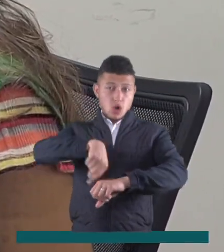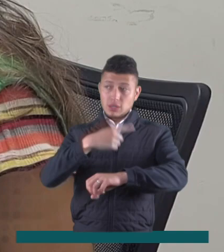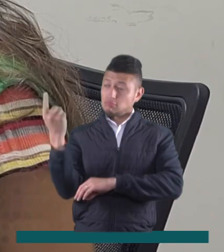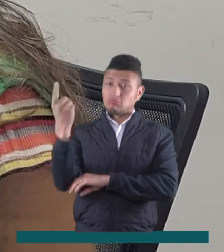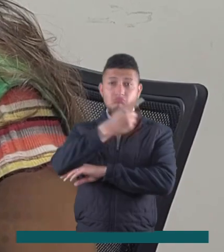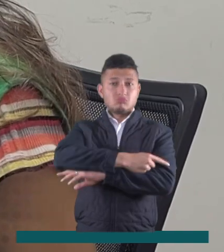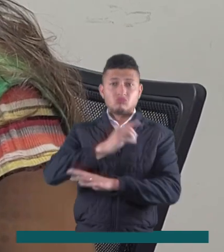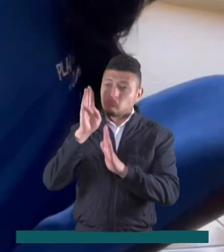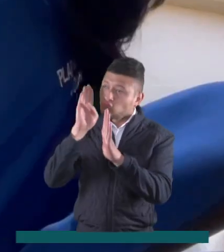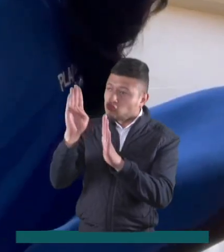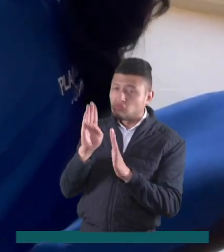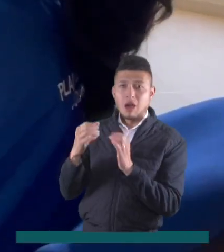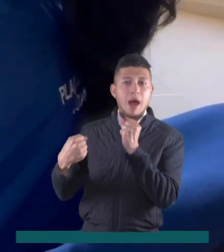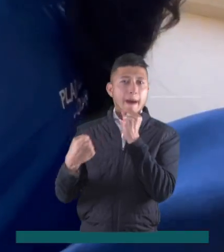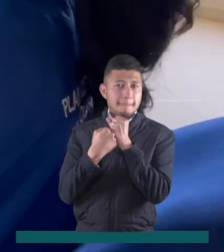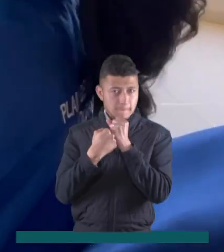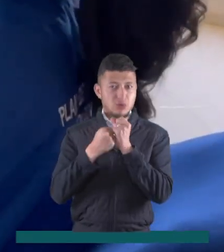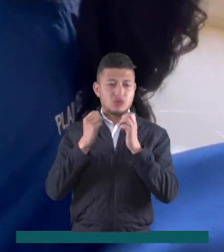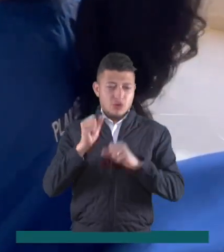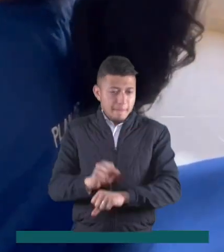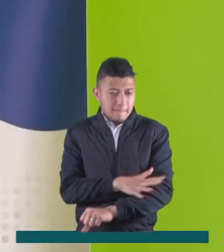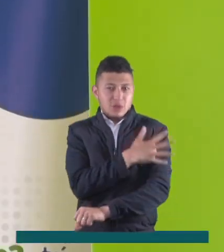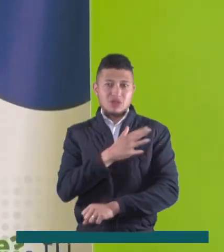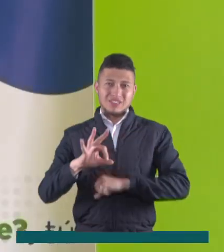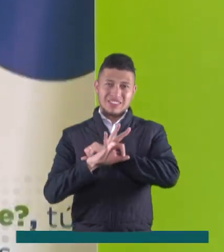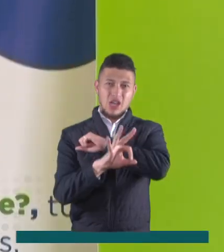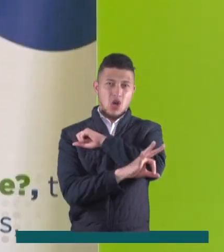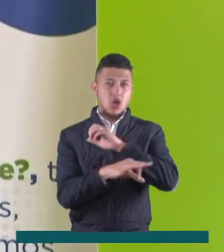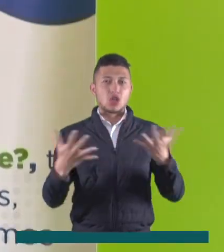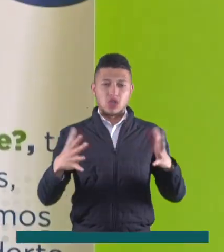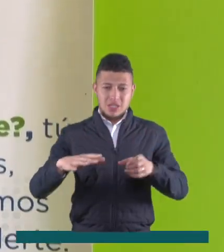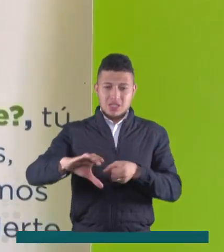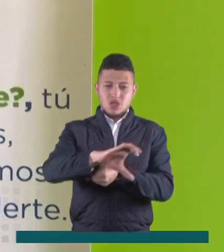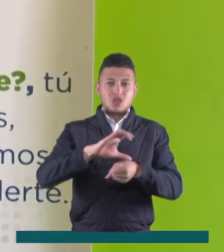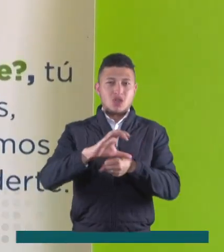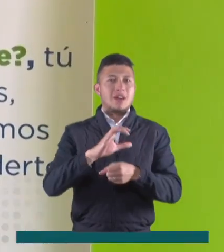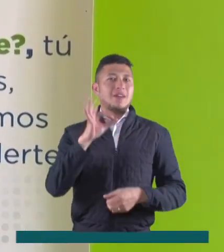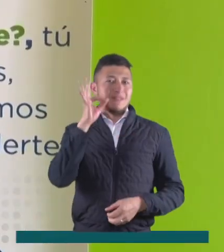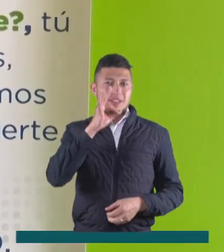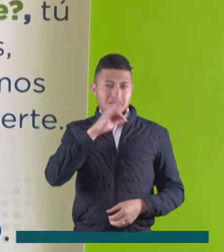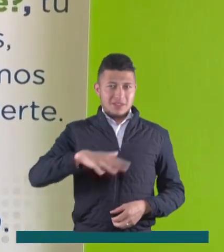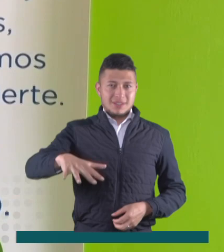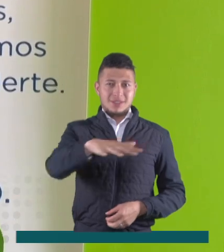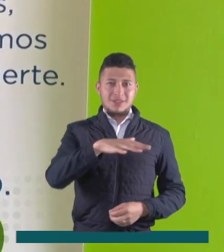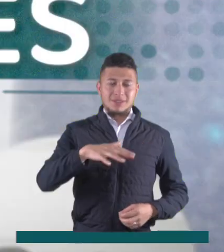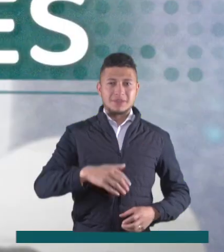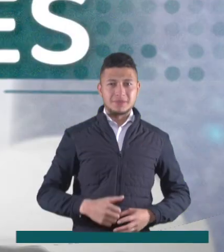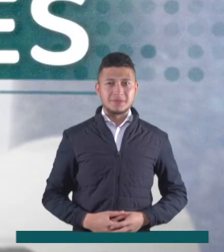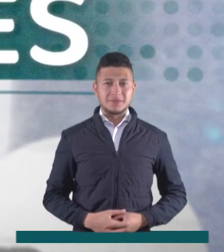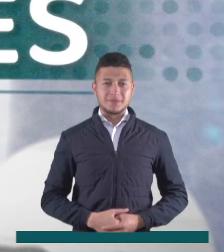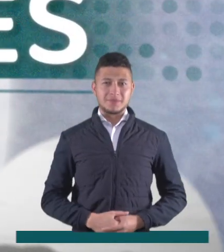horas del día, gracias a la línea de apoyo emocional que lideran psicólogos en la ciudad de Villavicencio.